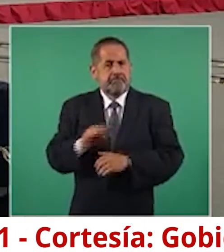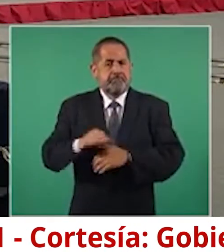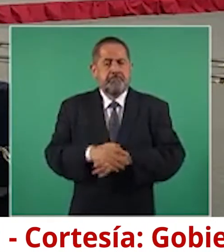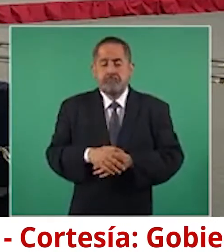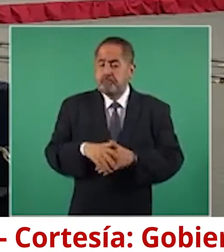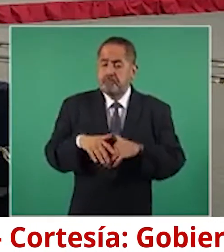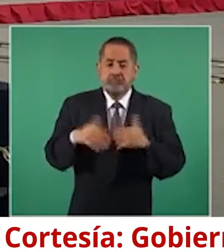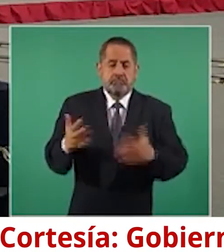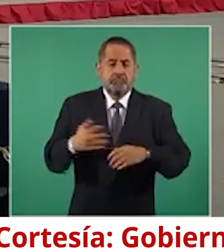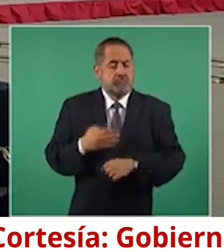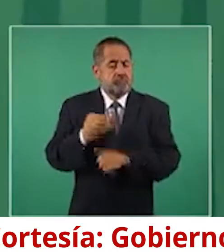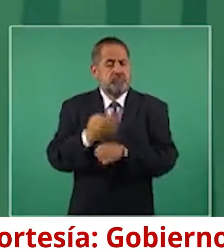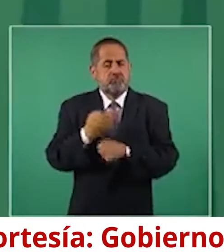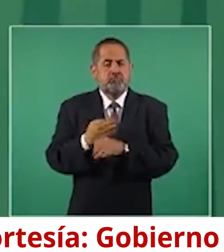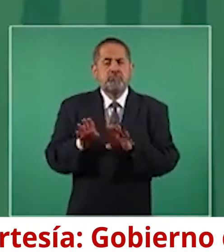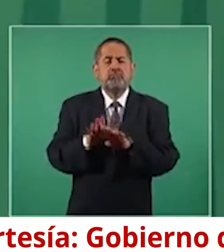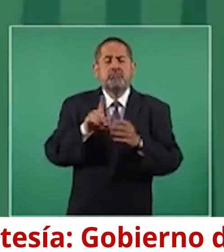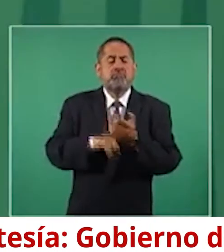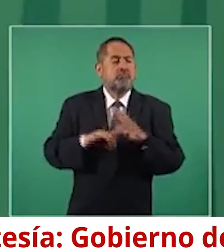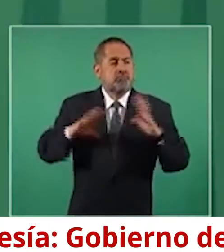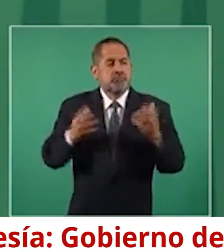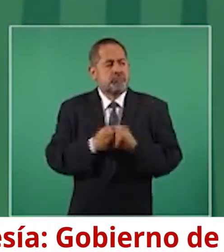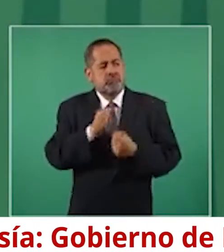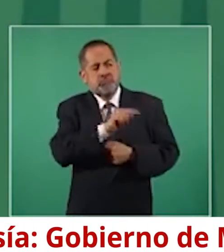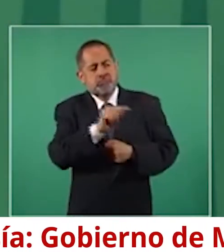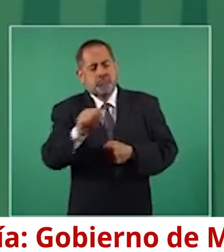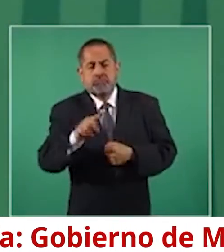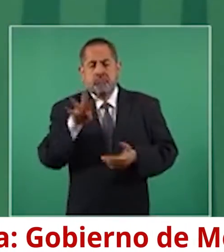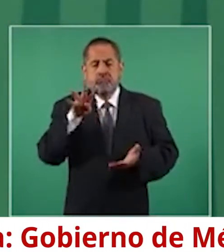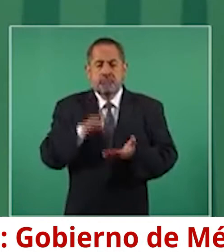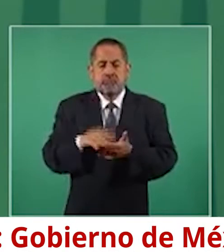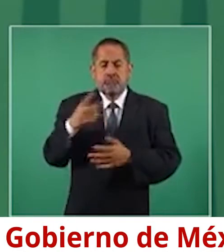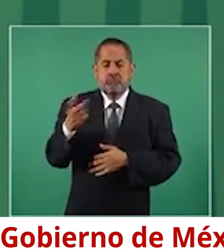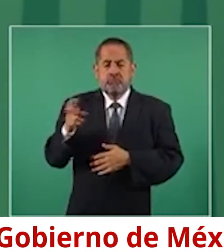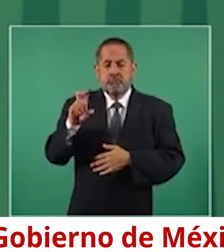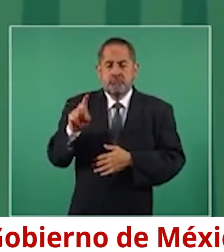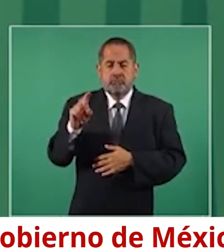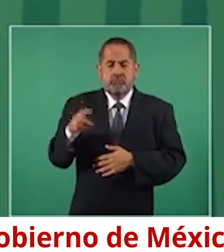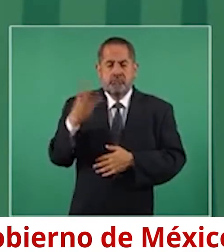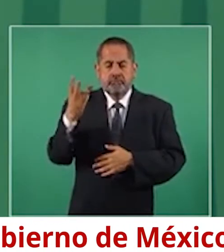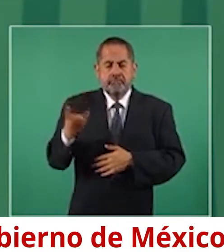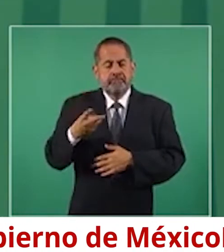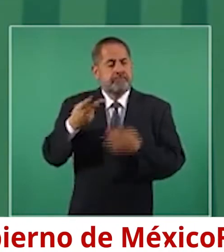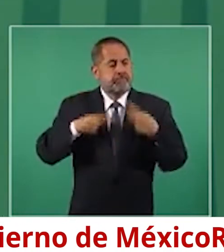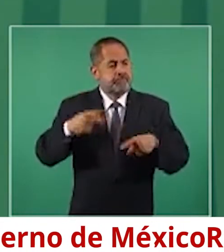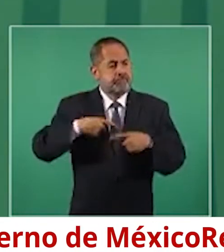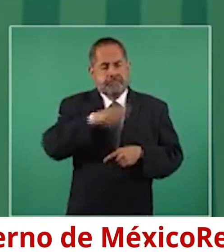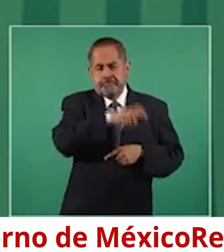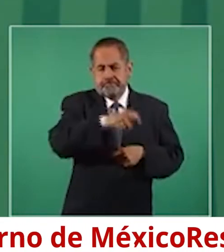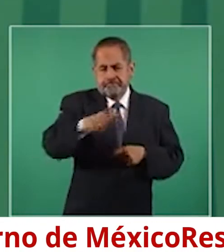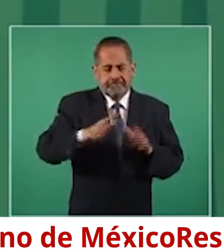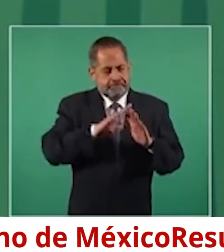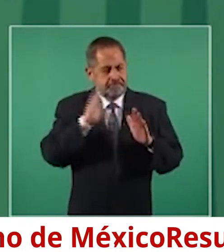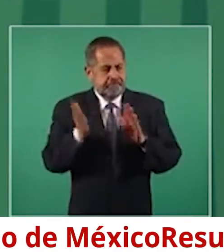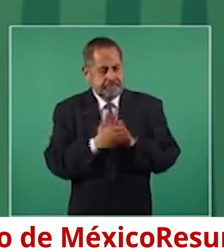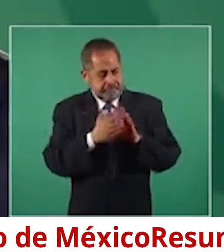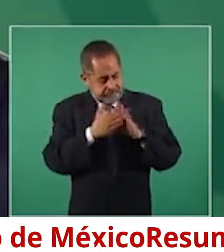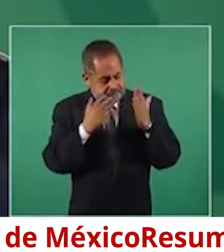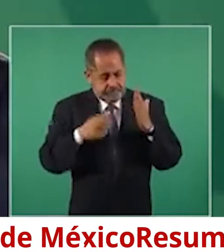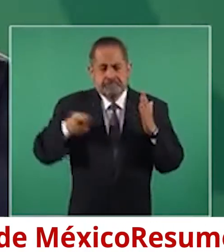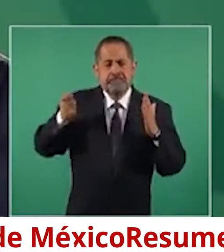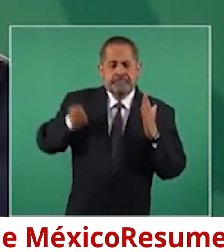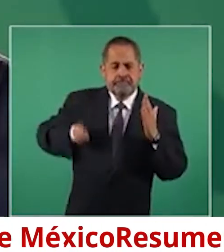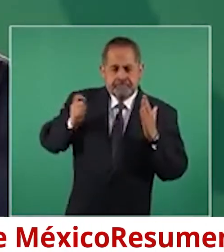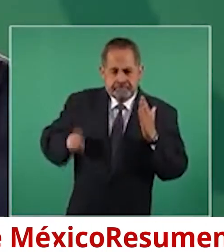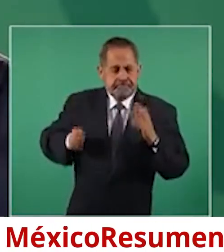decir que al momento se tienen ubicados 4.233 expedientes de personas sentenciadas o en